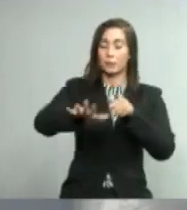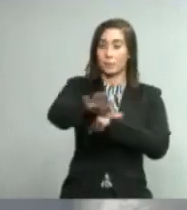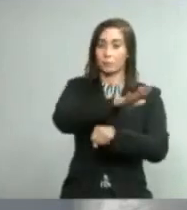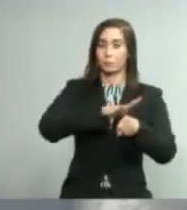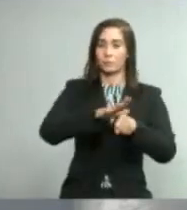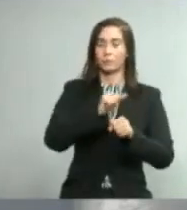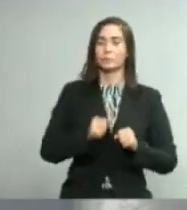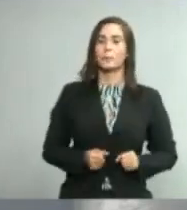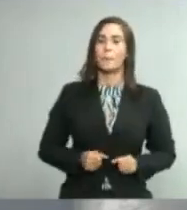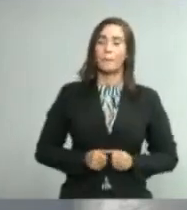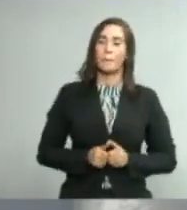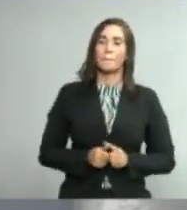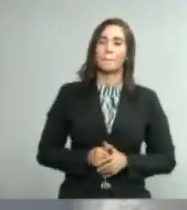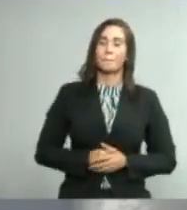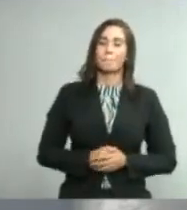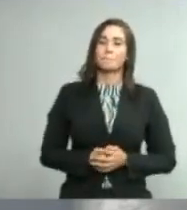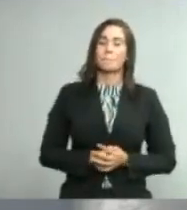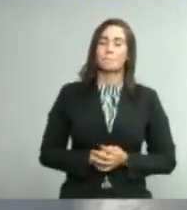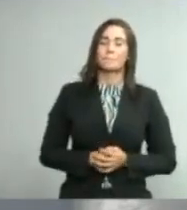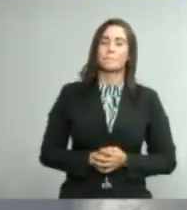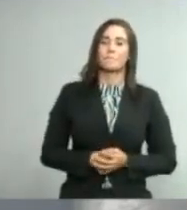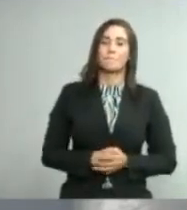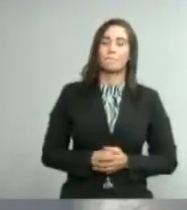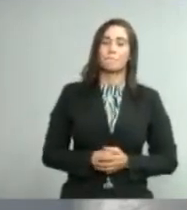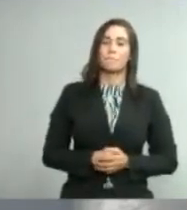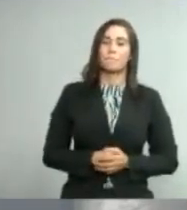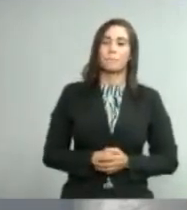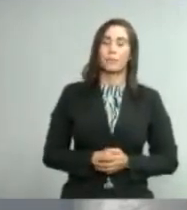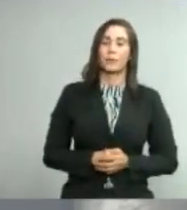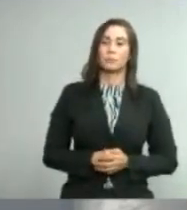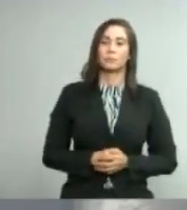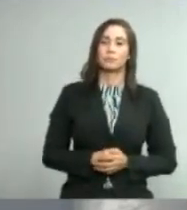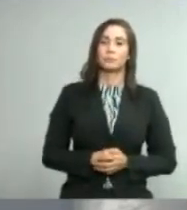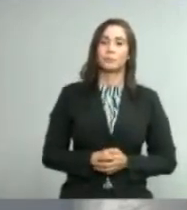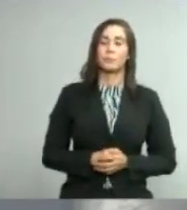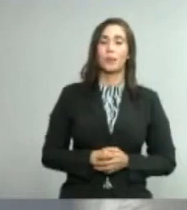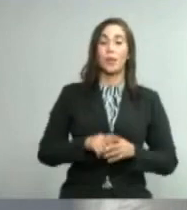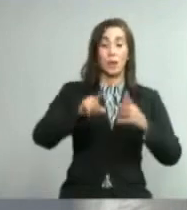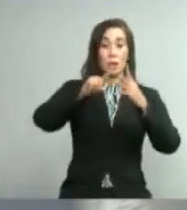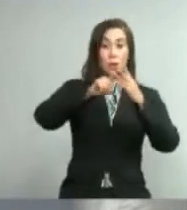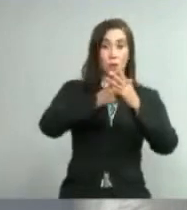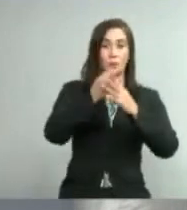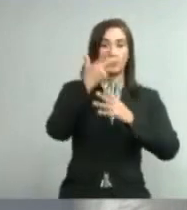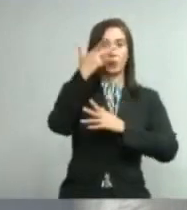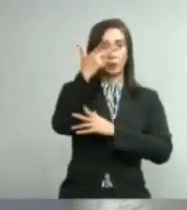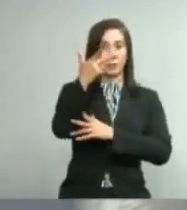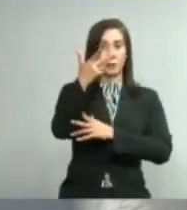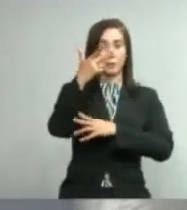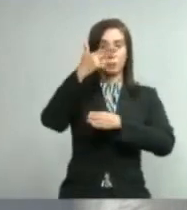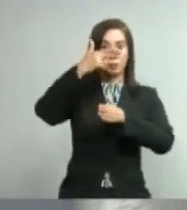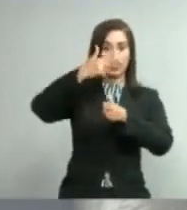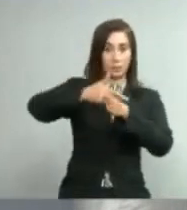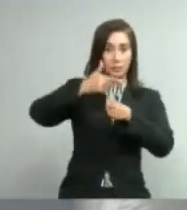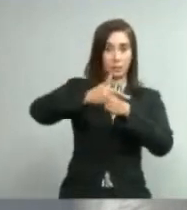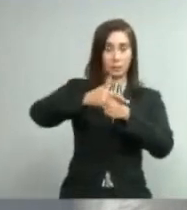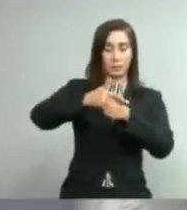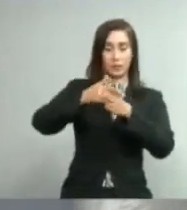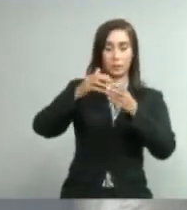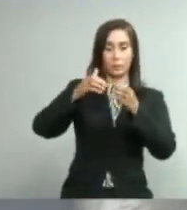Bien, la actividad básicamente tendrá lugar estatal de las 3 de la tarde en el COE